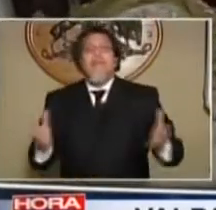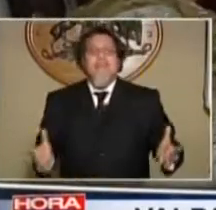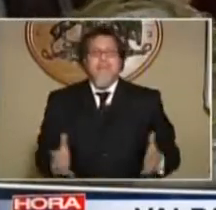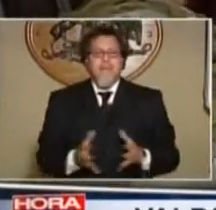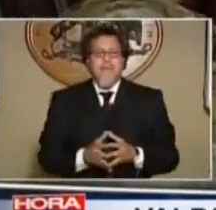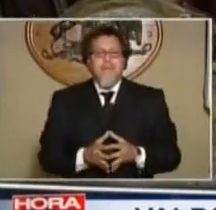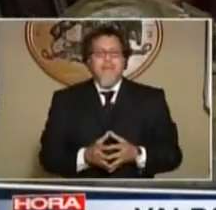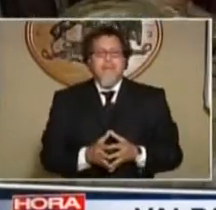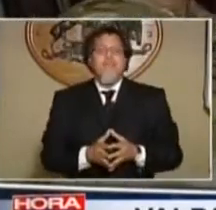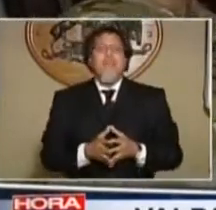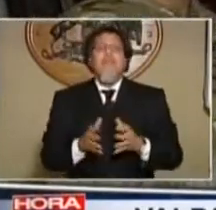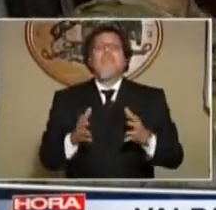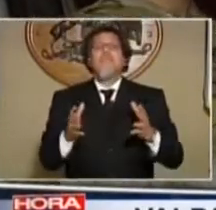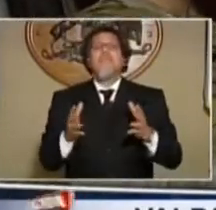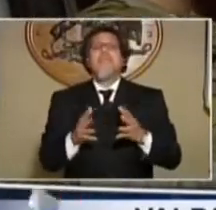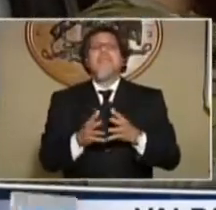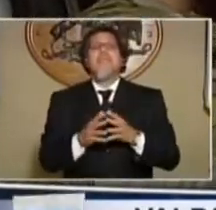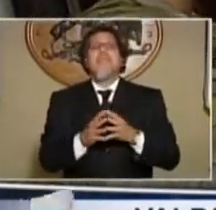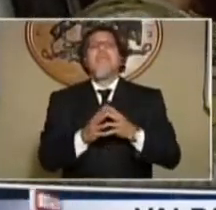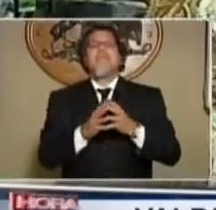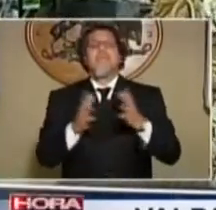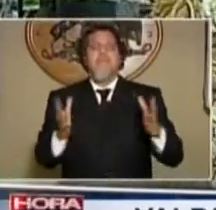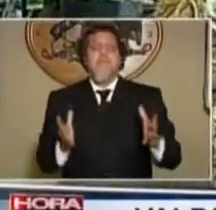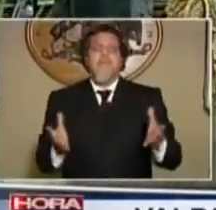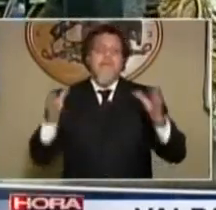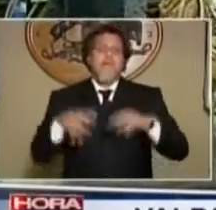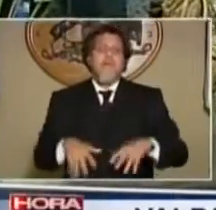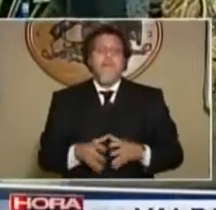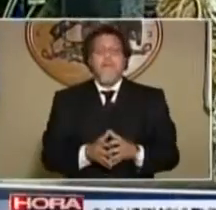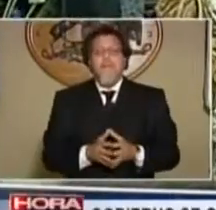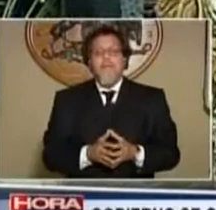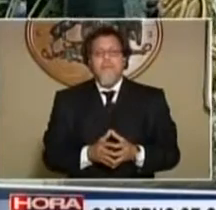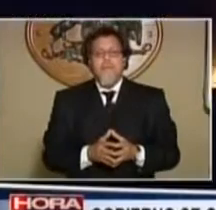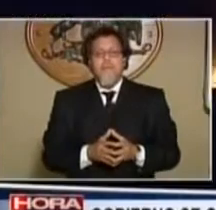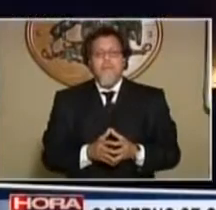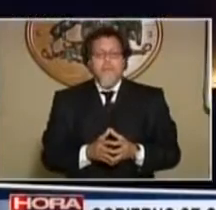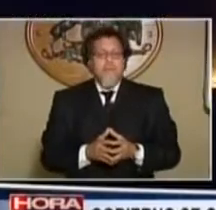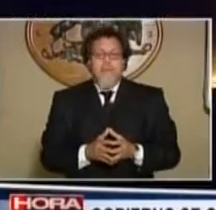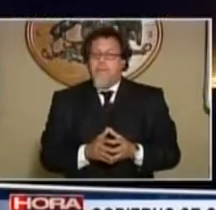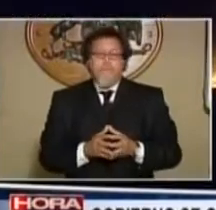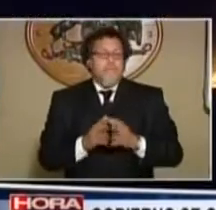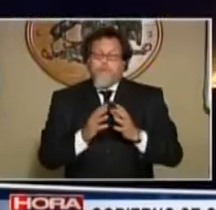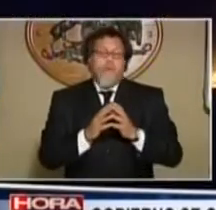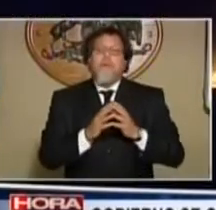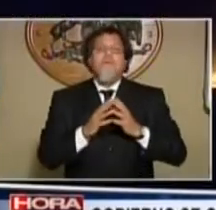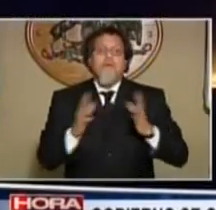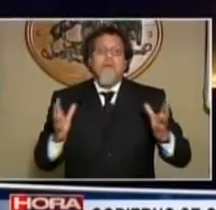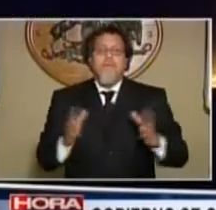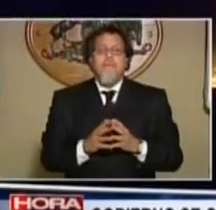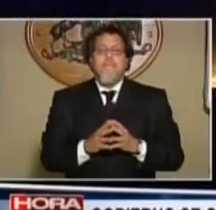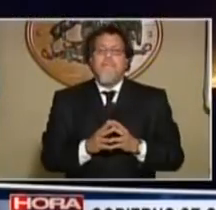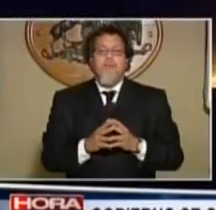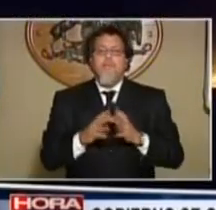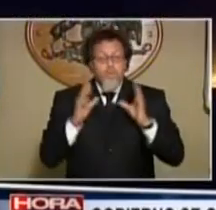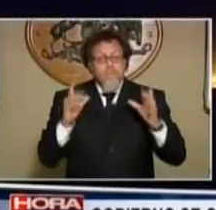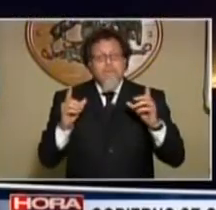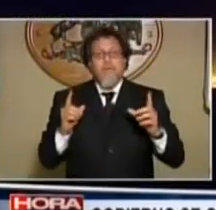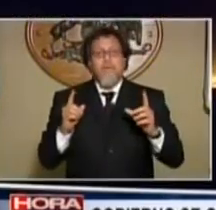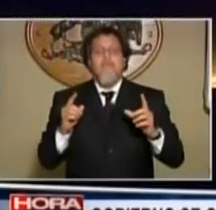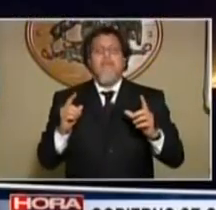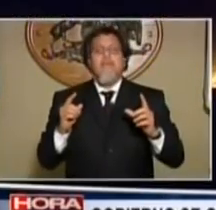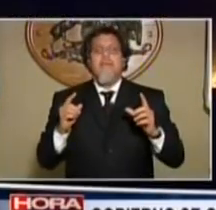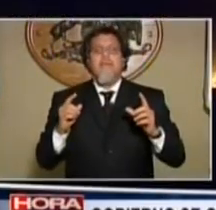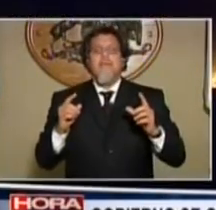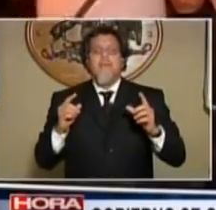quebradas que no alcanza. Entonces, ahí es cuando se dice que se requieren leyes especiales. ¿Qué puede hacer el Parlamento? Yo creo que muchas cosas, pero